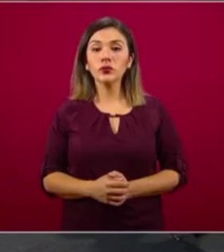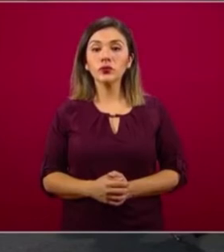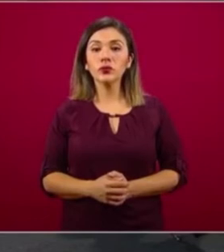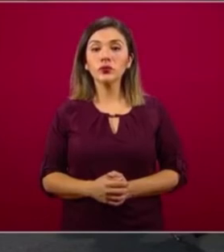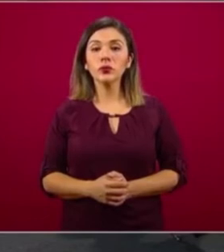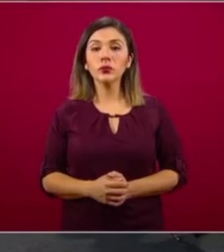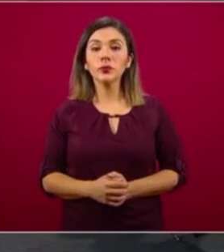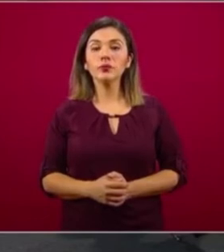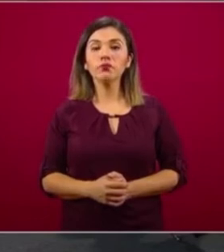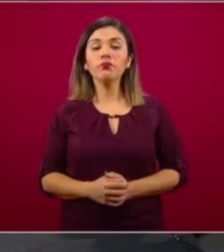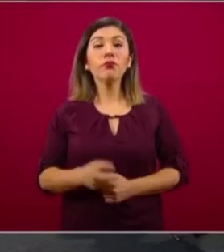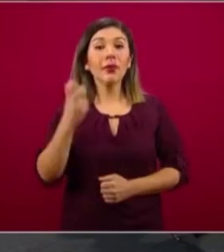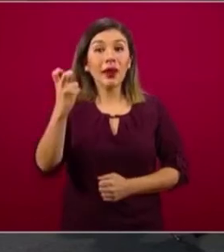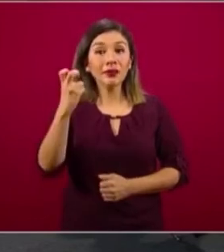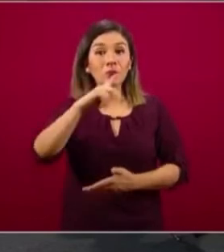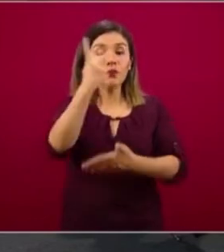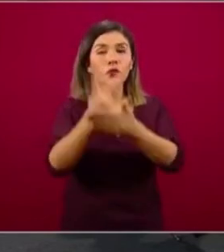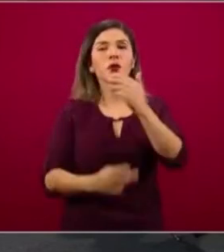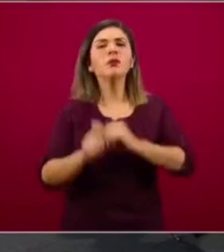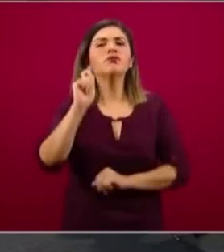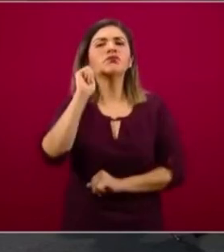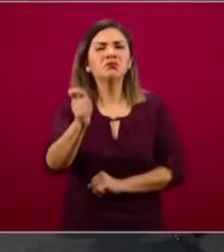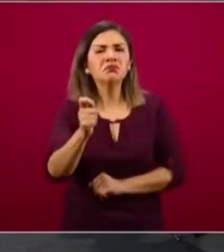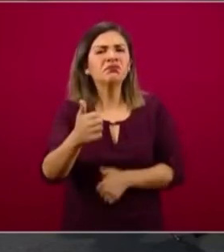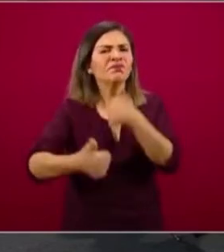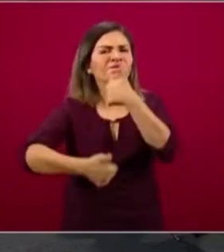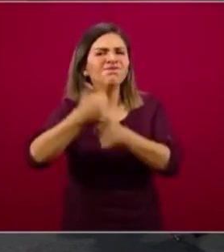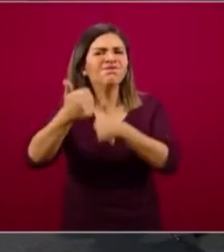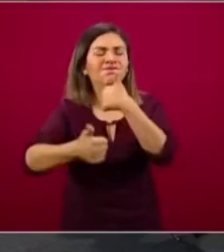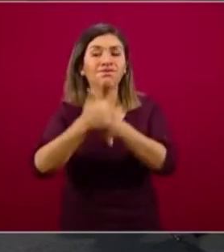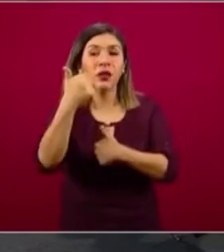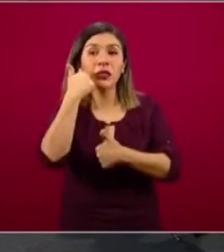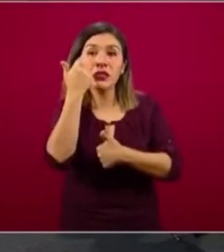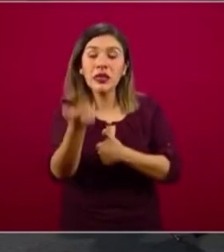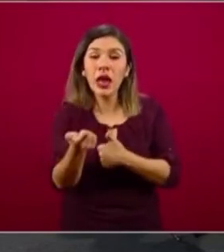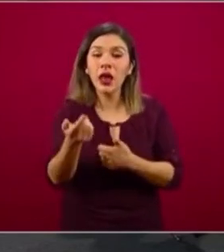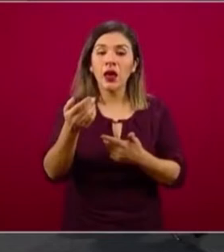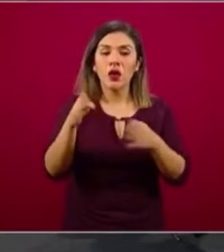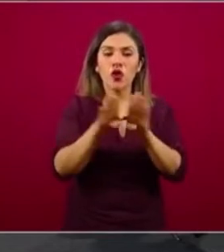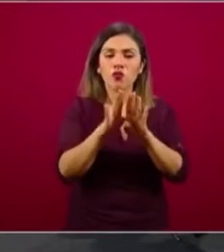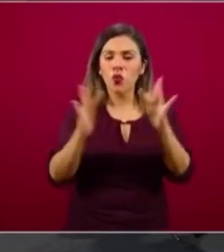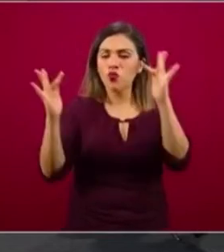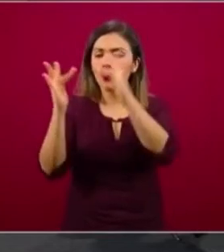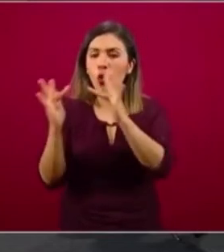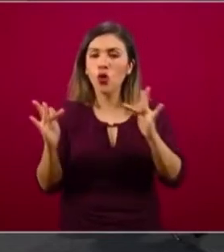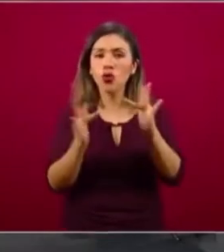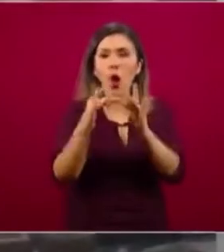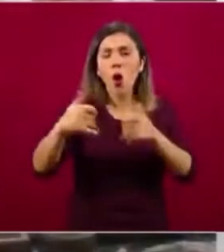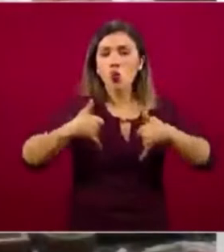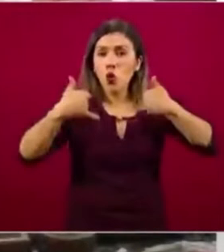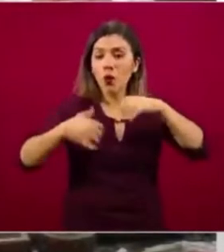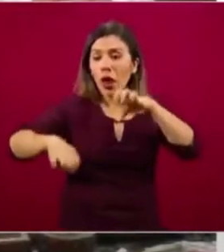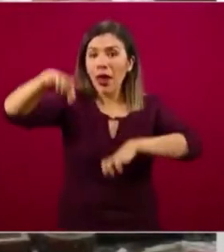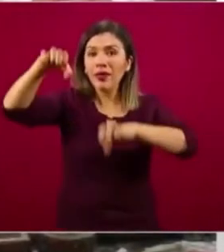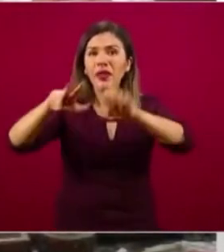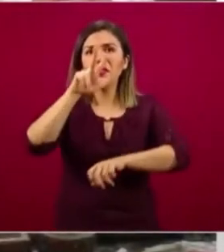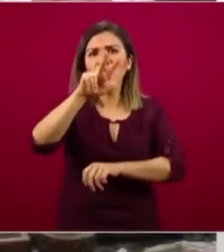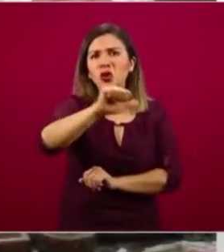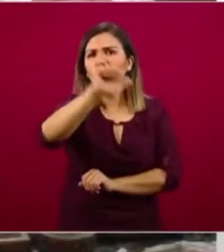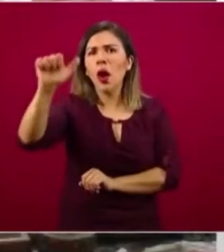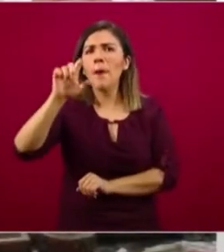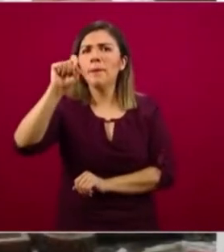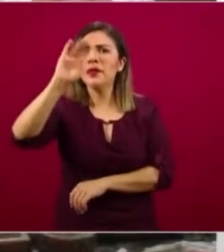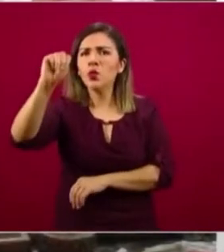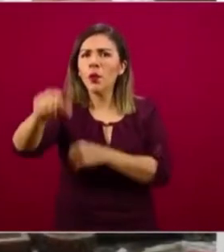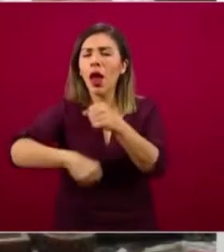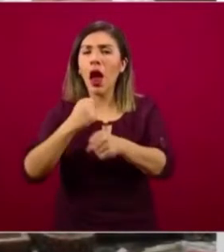Se trata de un programa que busca incorporar, poner en contacto a jóvenes entre 18 y 29 años que no estudian